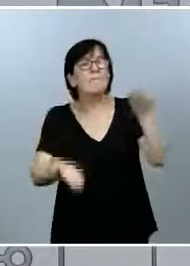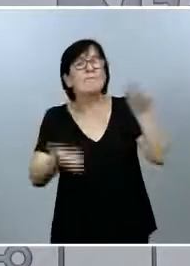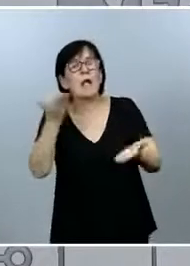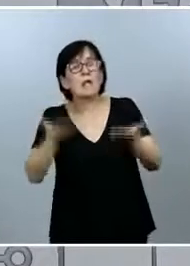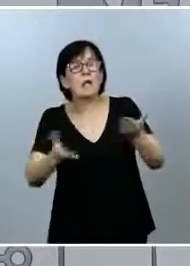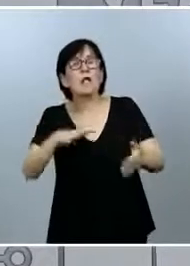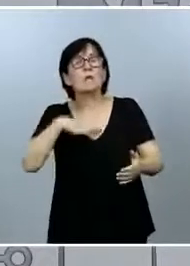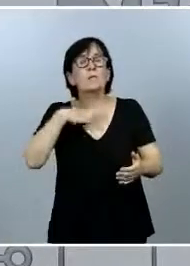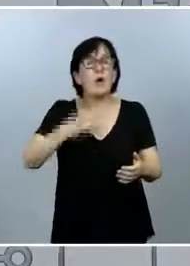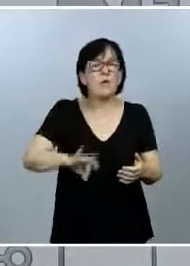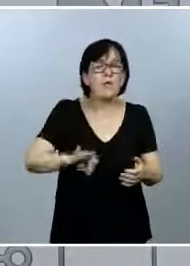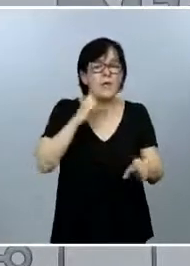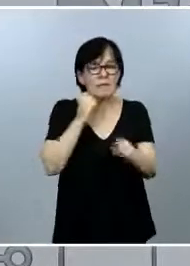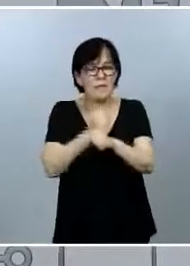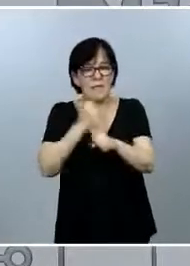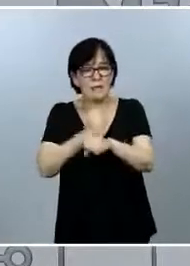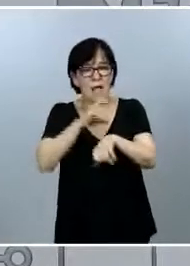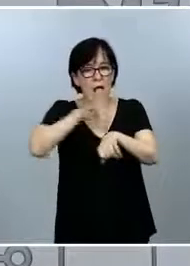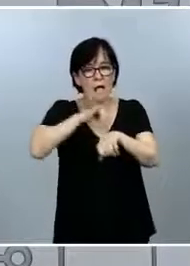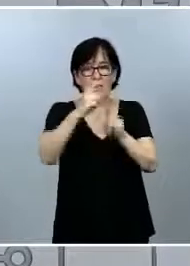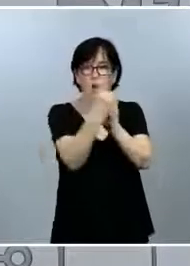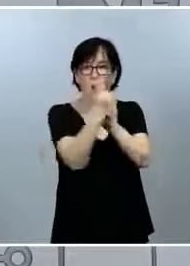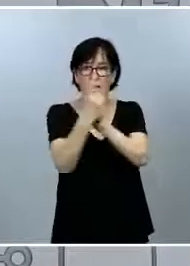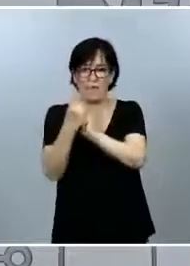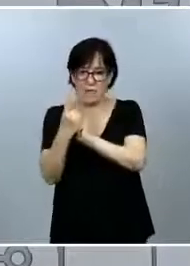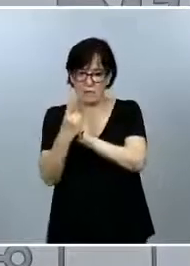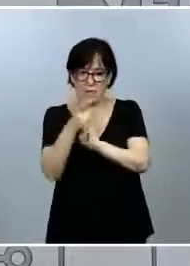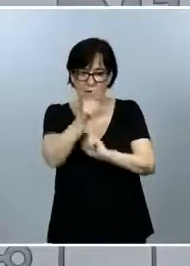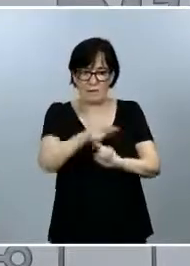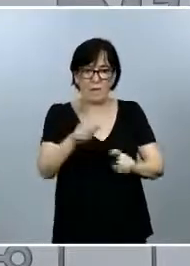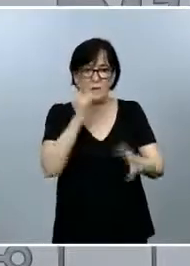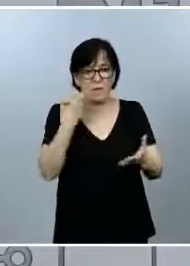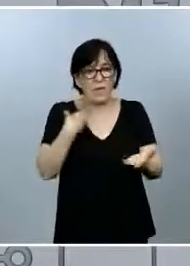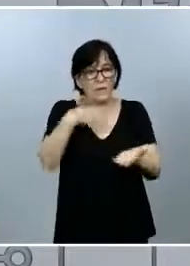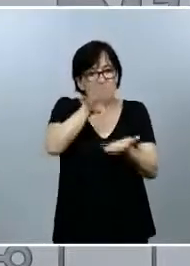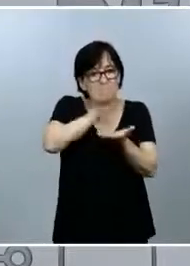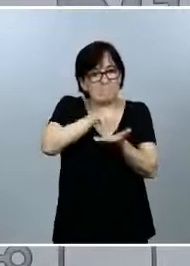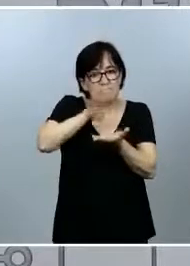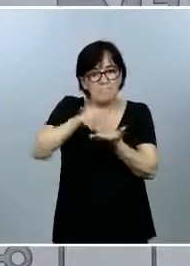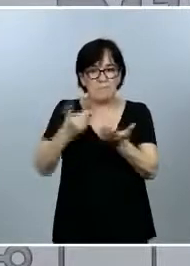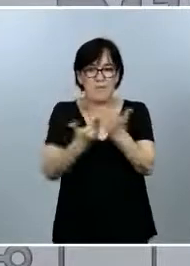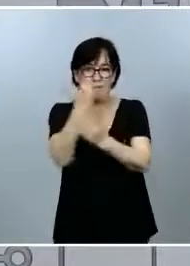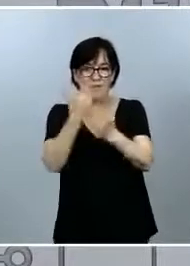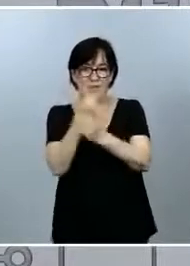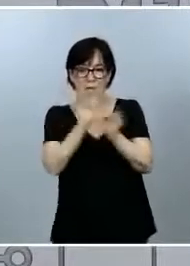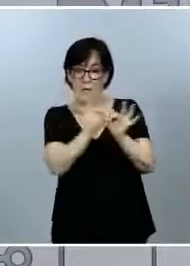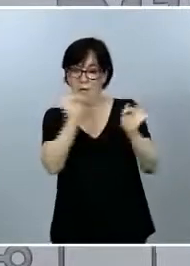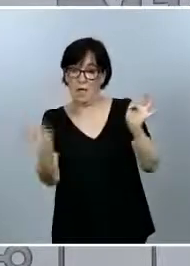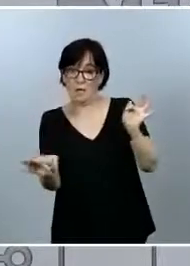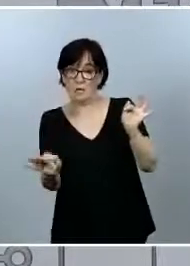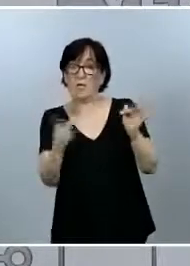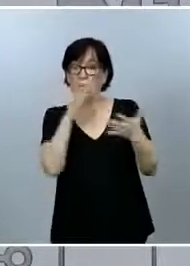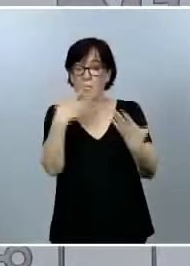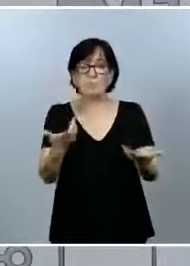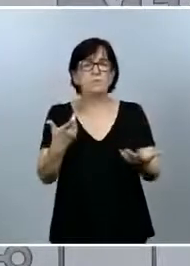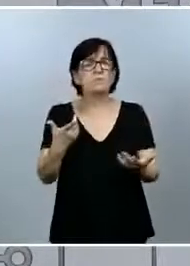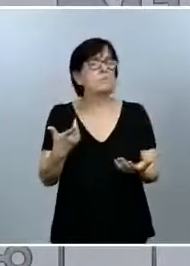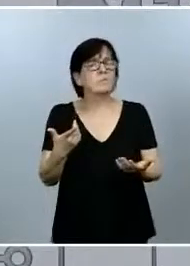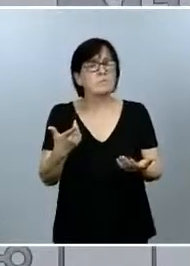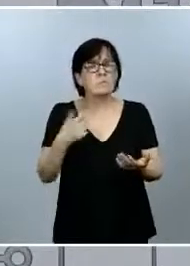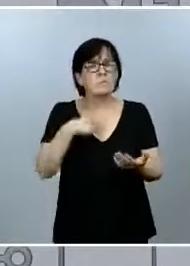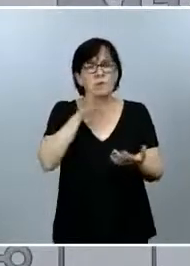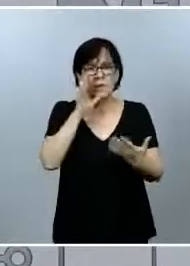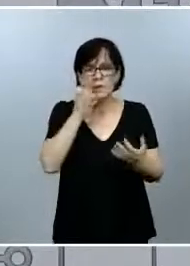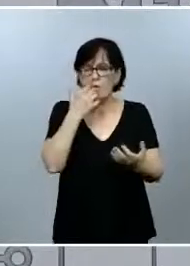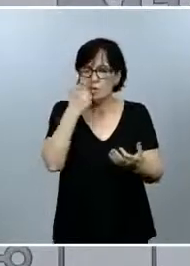o no trabajar con pacientes. Y eso se ha ido recogiendo a lo largo de estos días. Por supuesto que